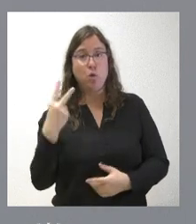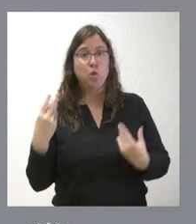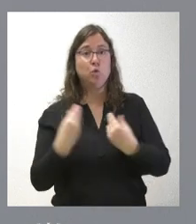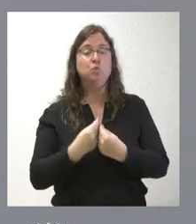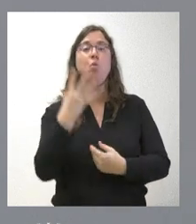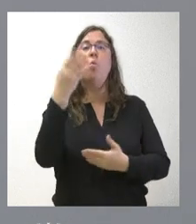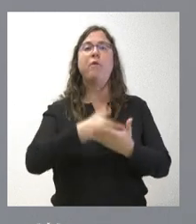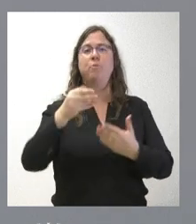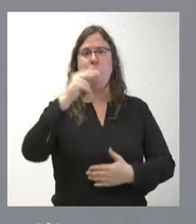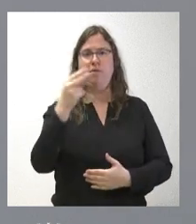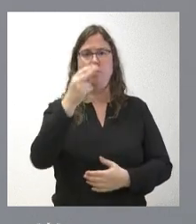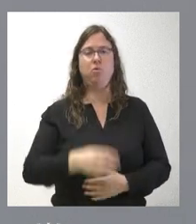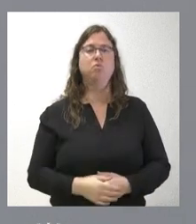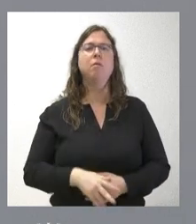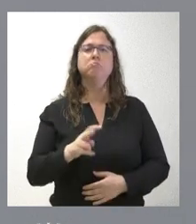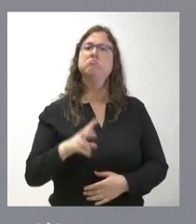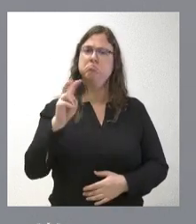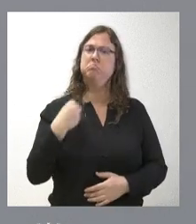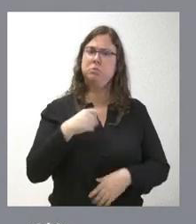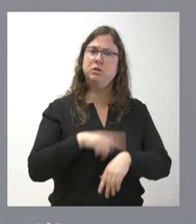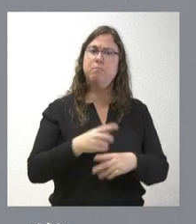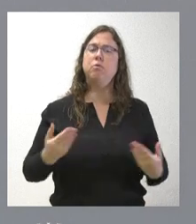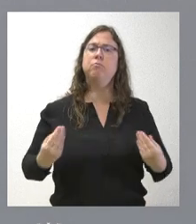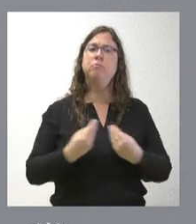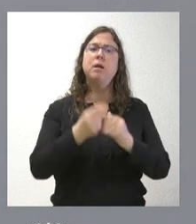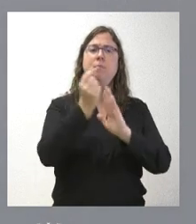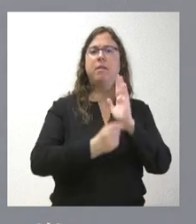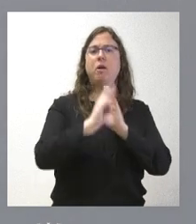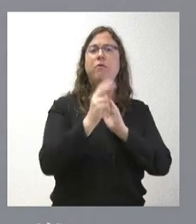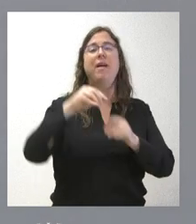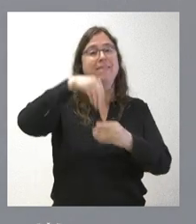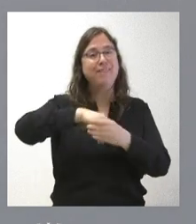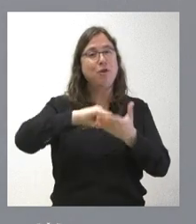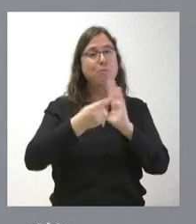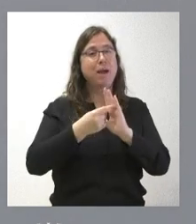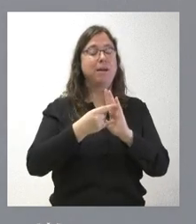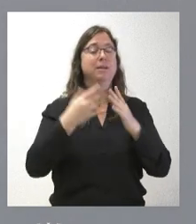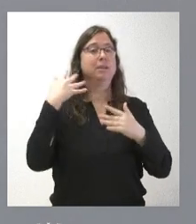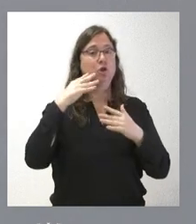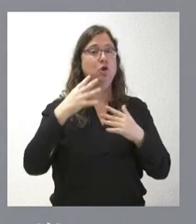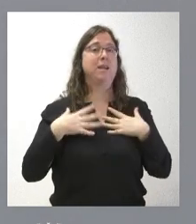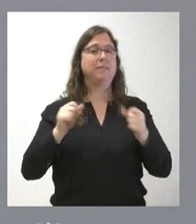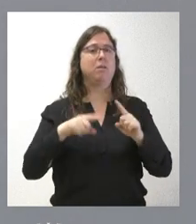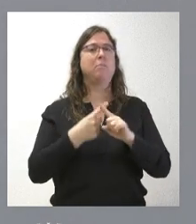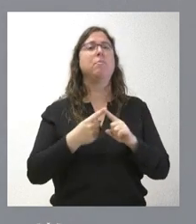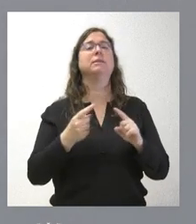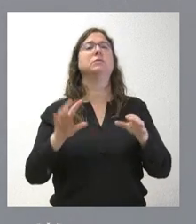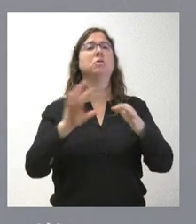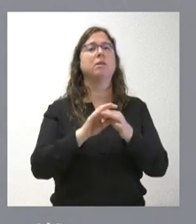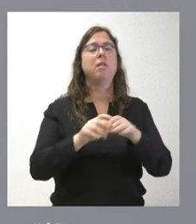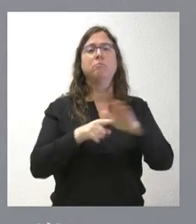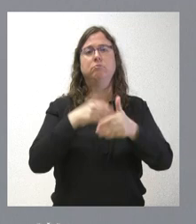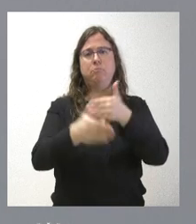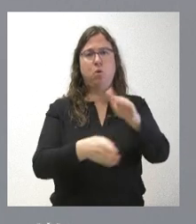es plenamente compatible a su vez con el resto de las medidas que figuran en el plan Soria, saludable y conectada que presentamos en su momento y cuya ejecución sigue